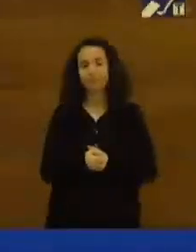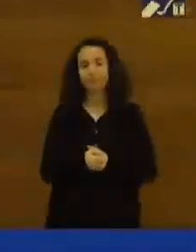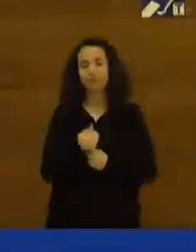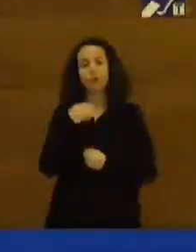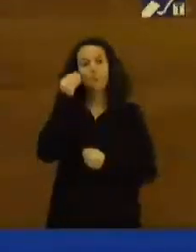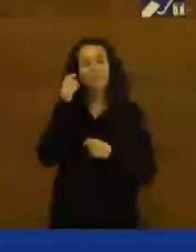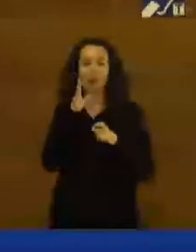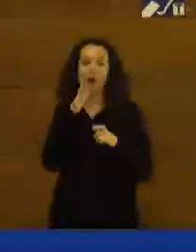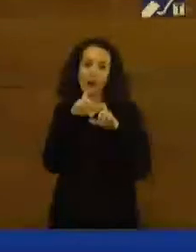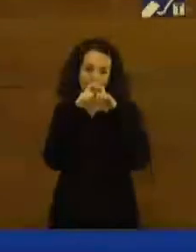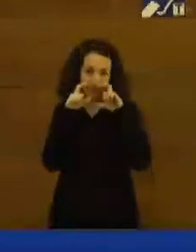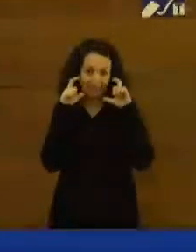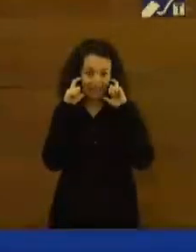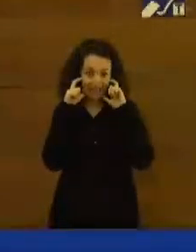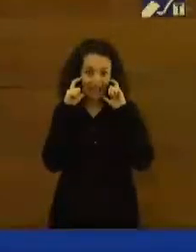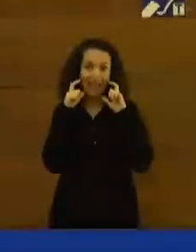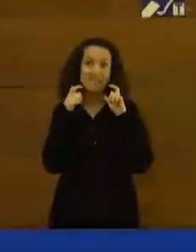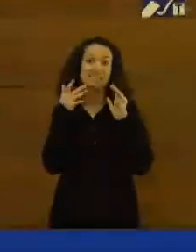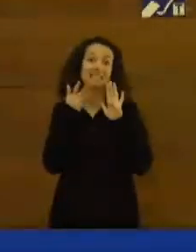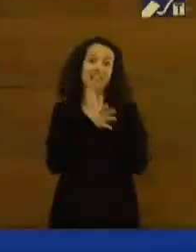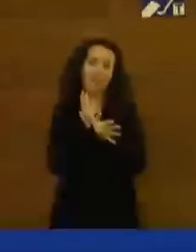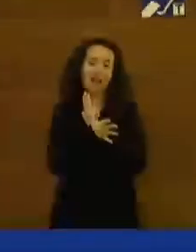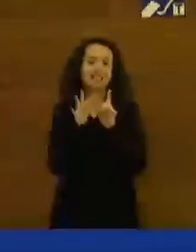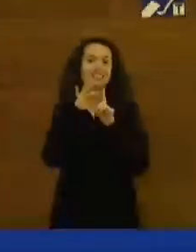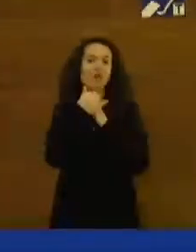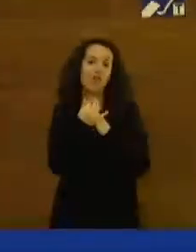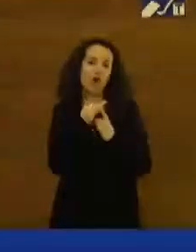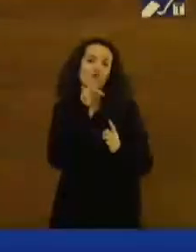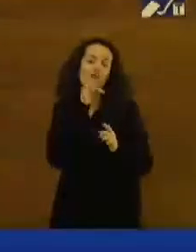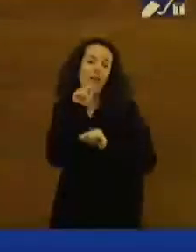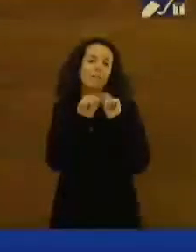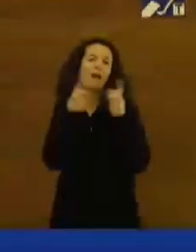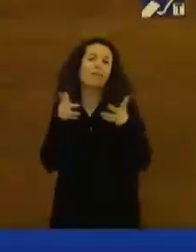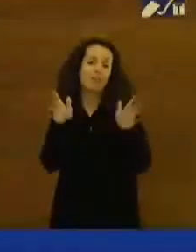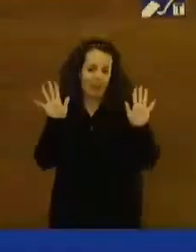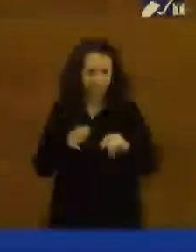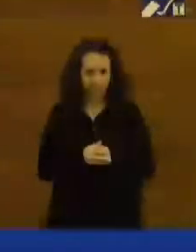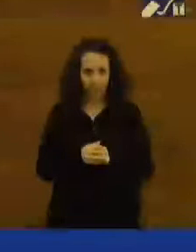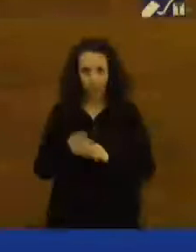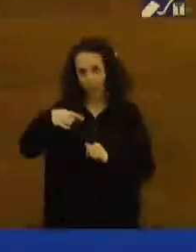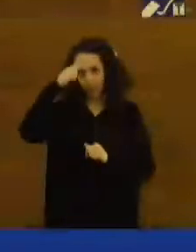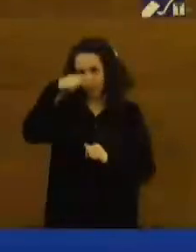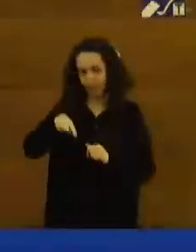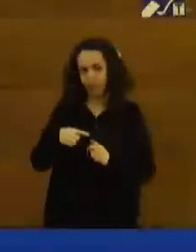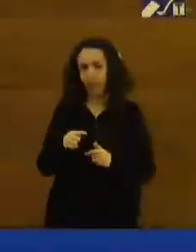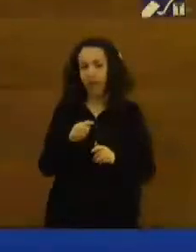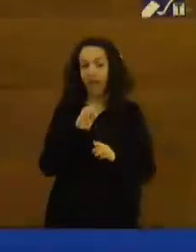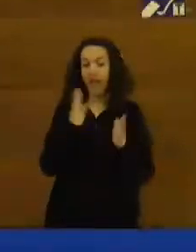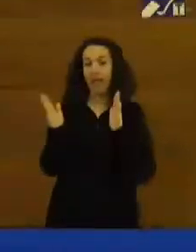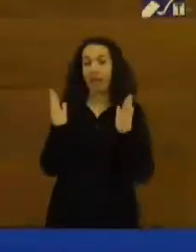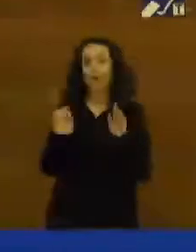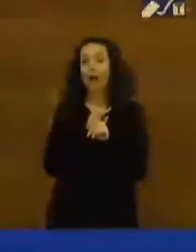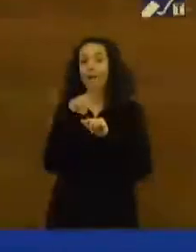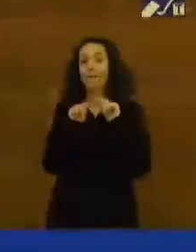mascarilla, quiere decir que estamos en pandemia, ¿no? Y todos somos conscientes de que la pandemia está